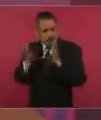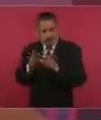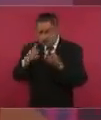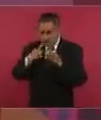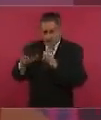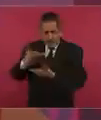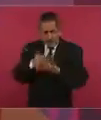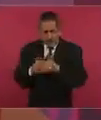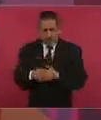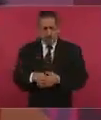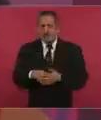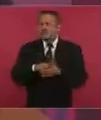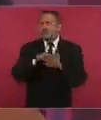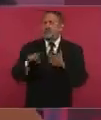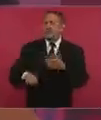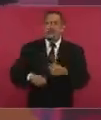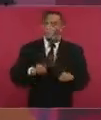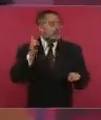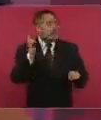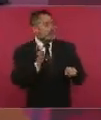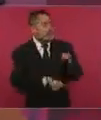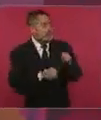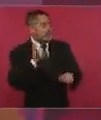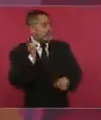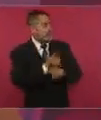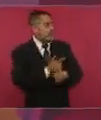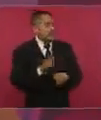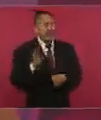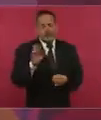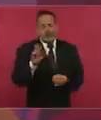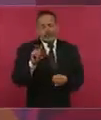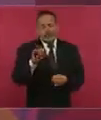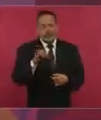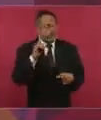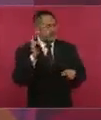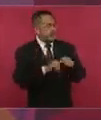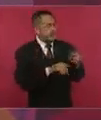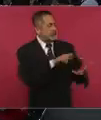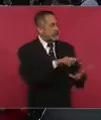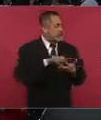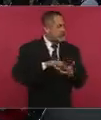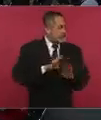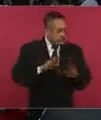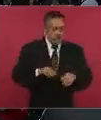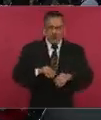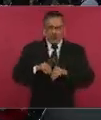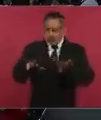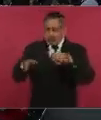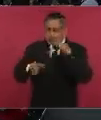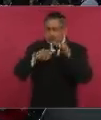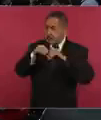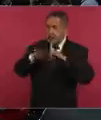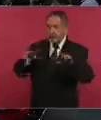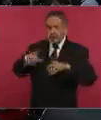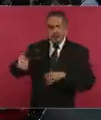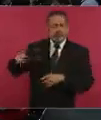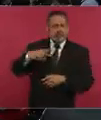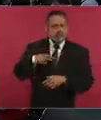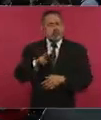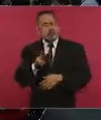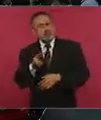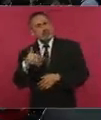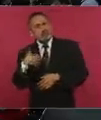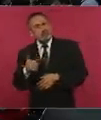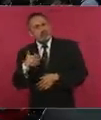Se decomisó tanto fentanilo, tanta